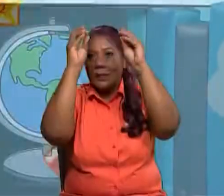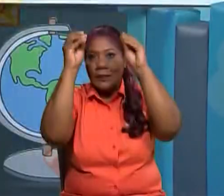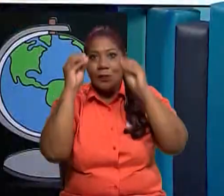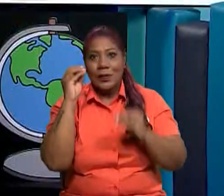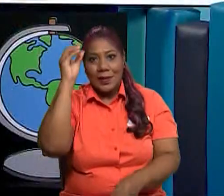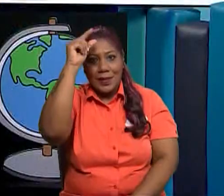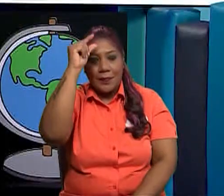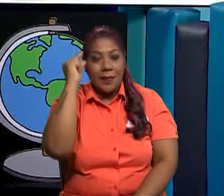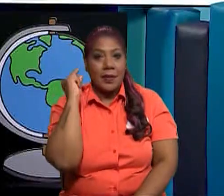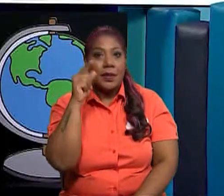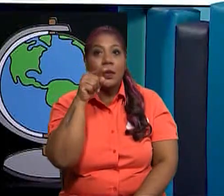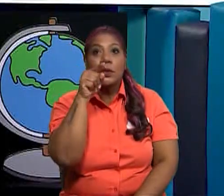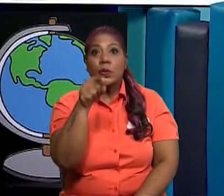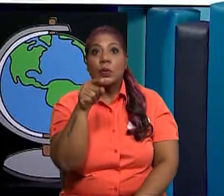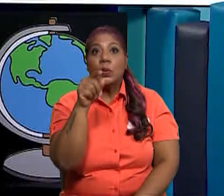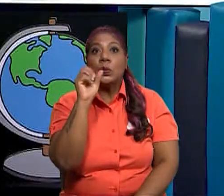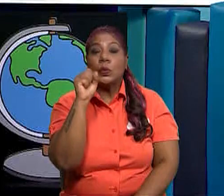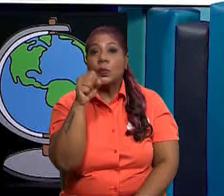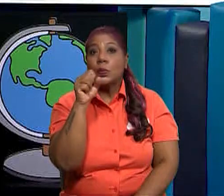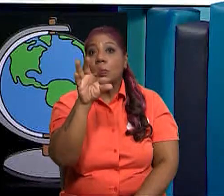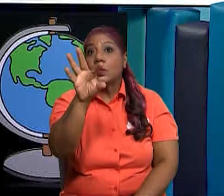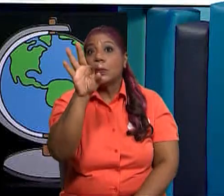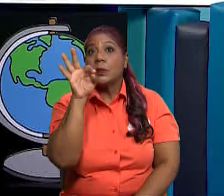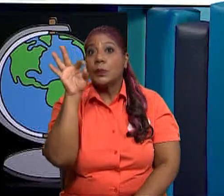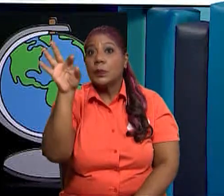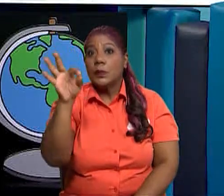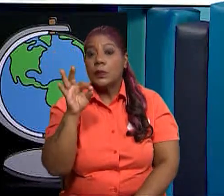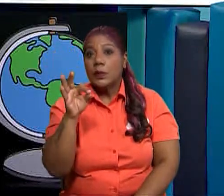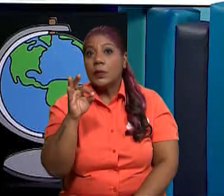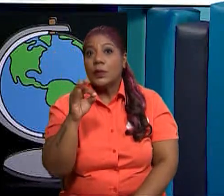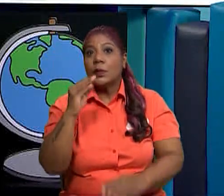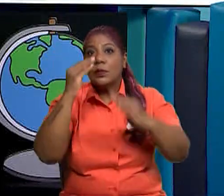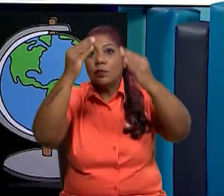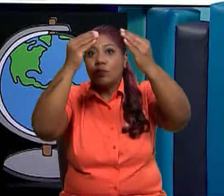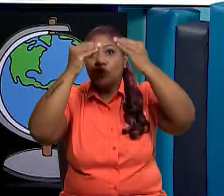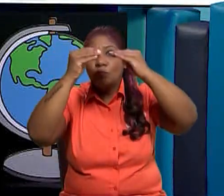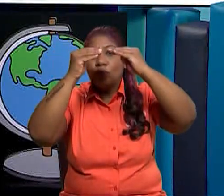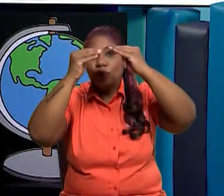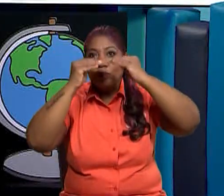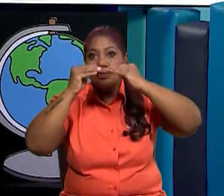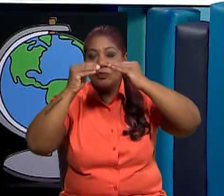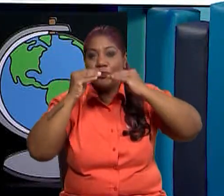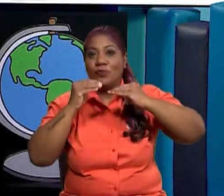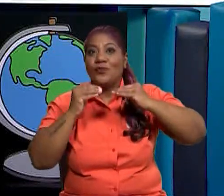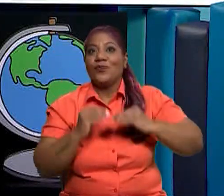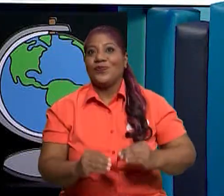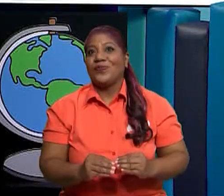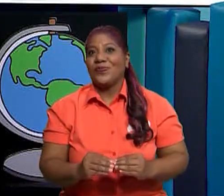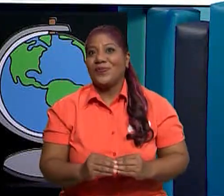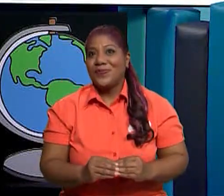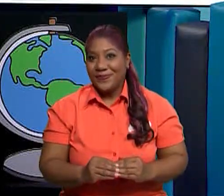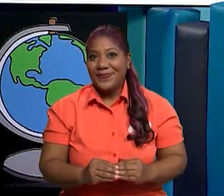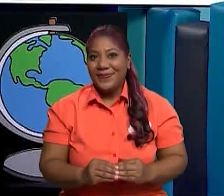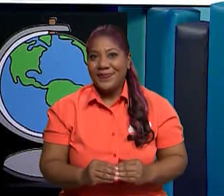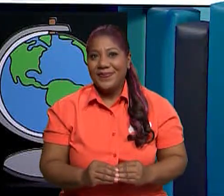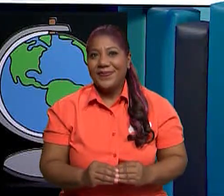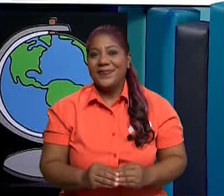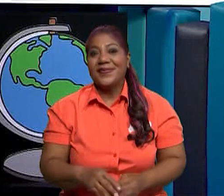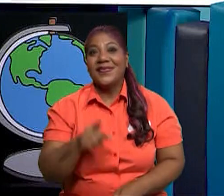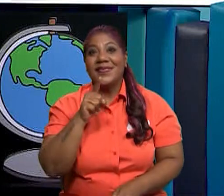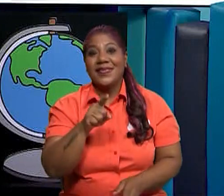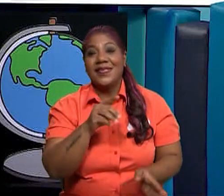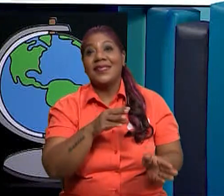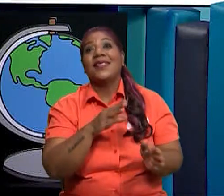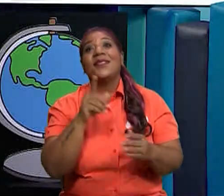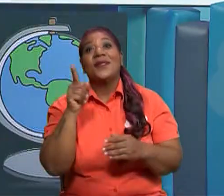organizar luego que lo ordenaste, lo lees nuevamente y lo vas a pasar a este organizador